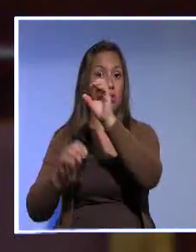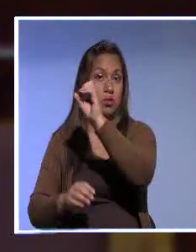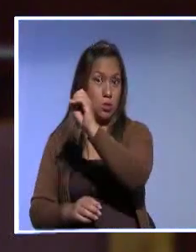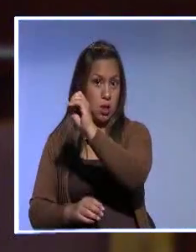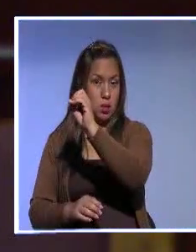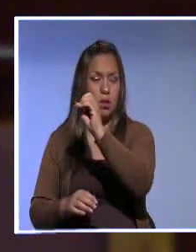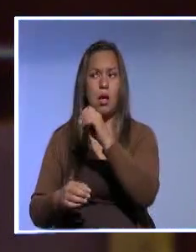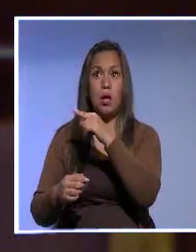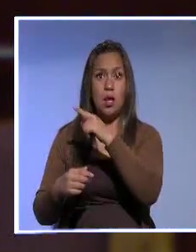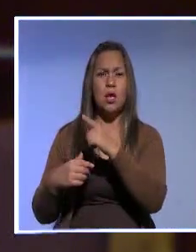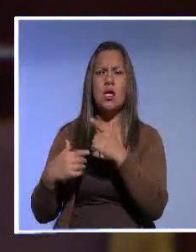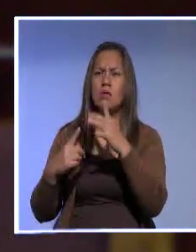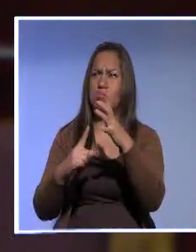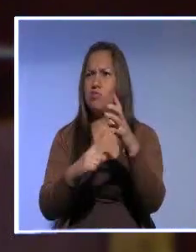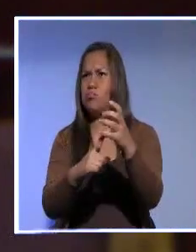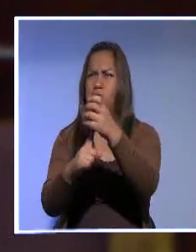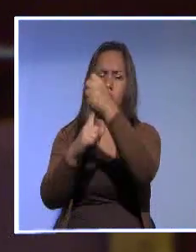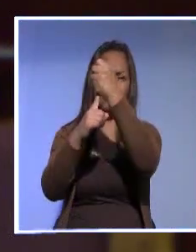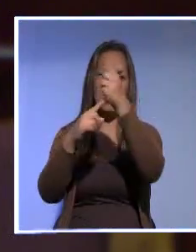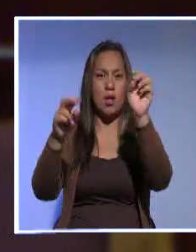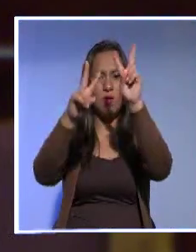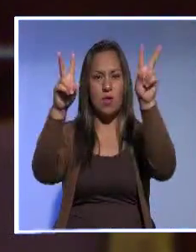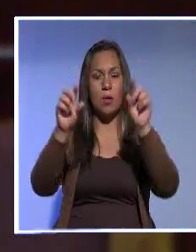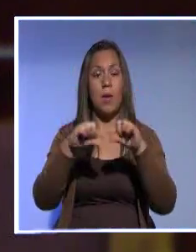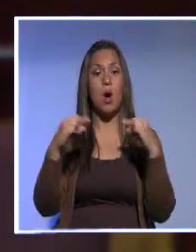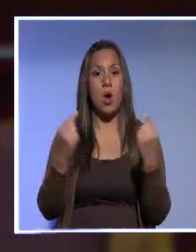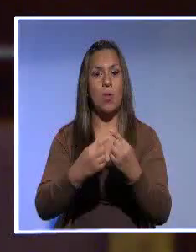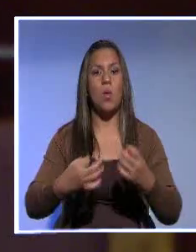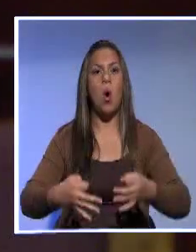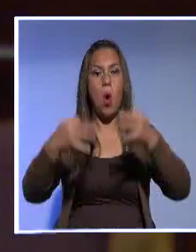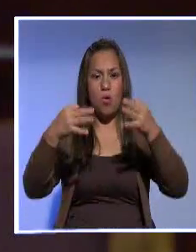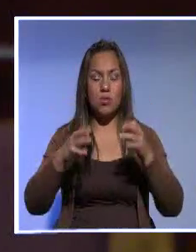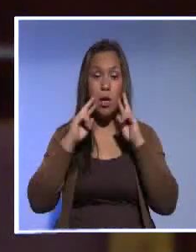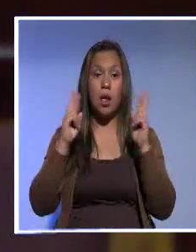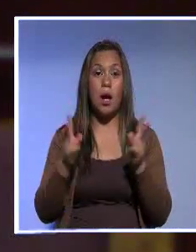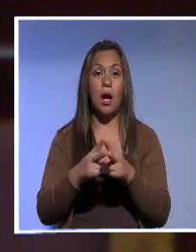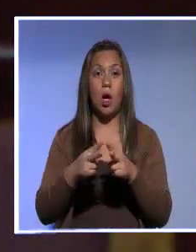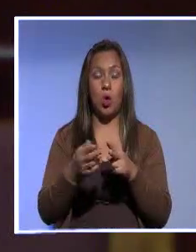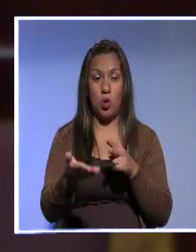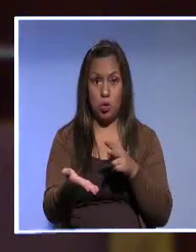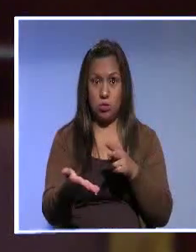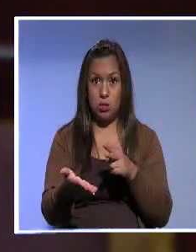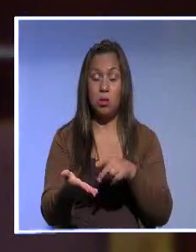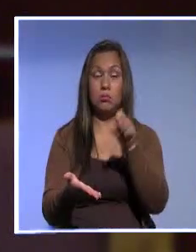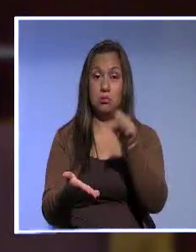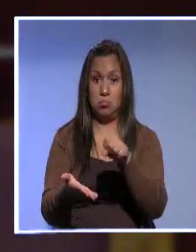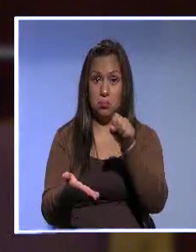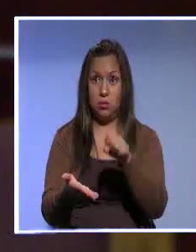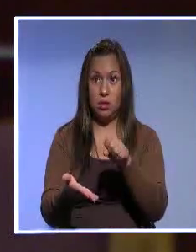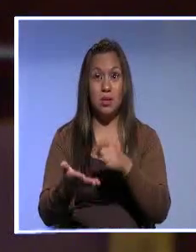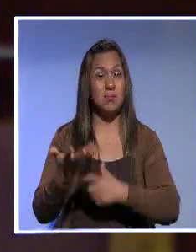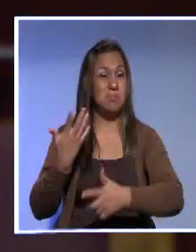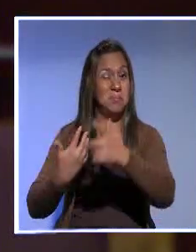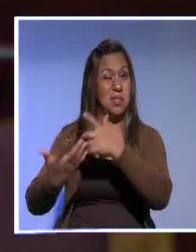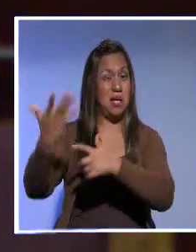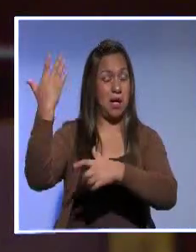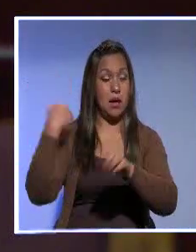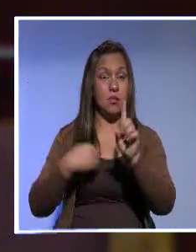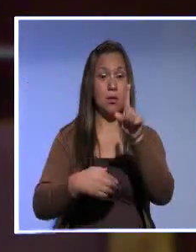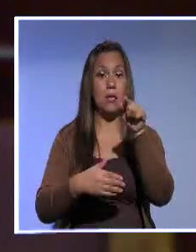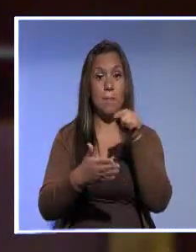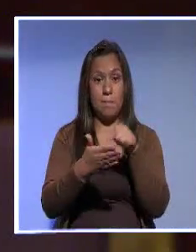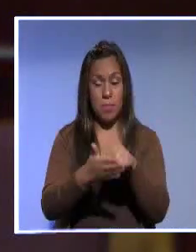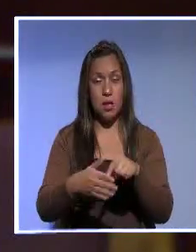del sector público. Era una ratificación a lo que ya en los años 70 también había ya en ciertas